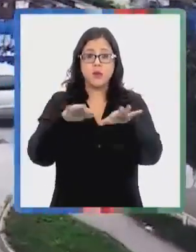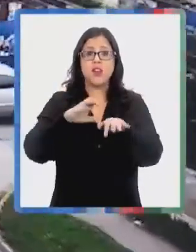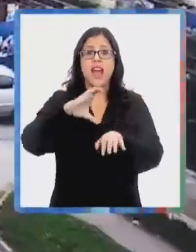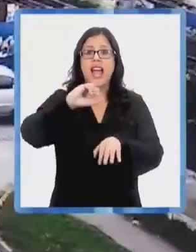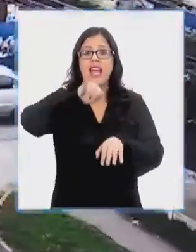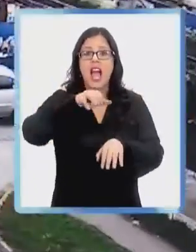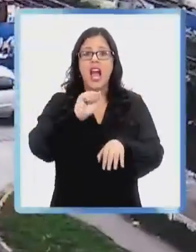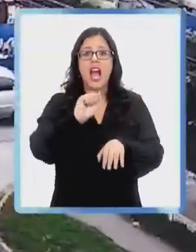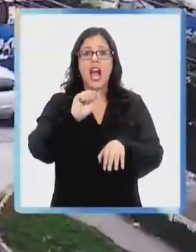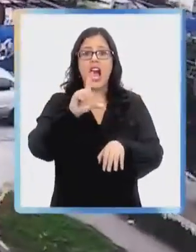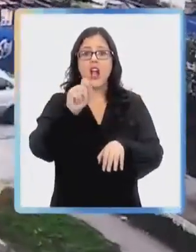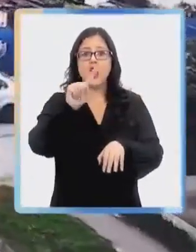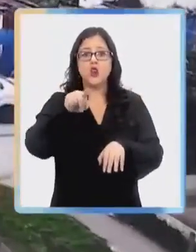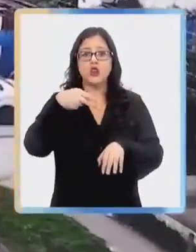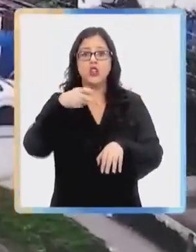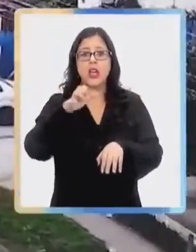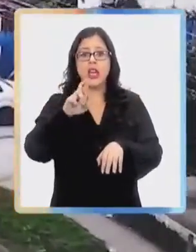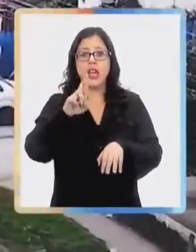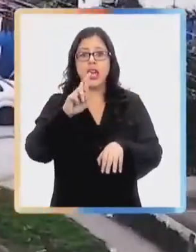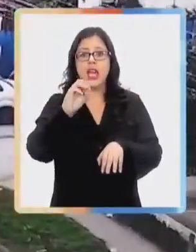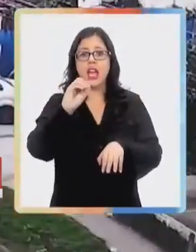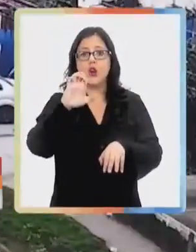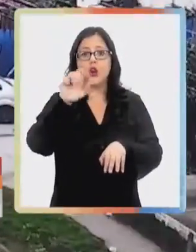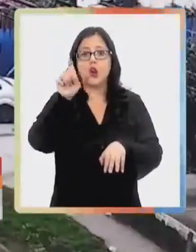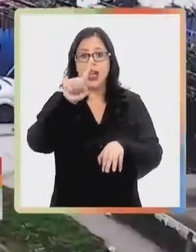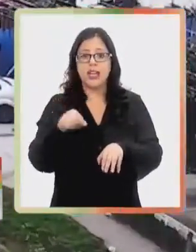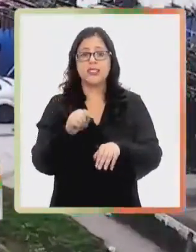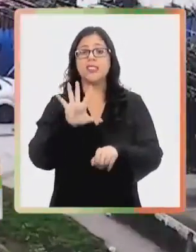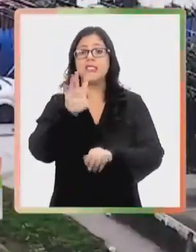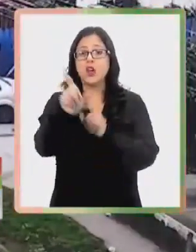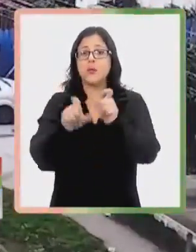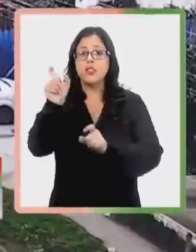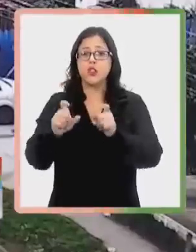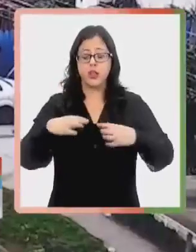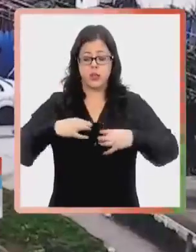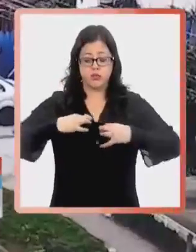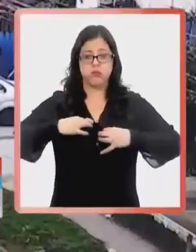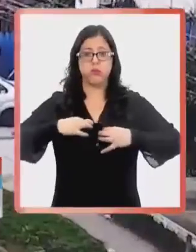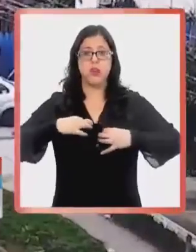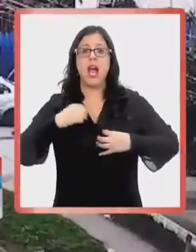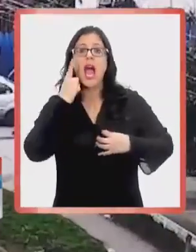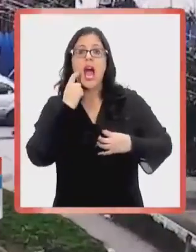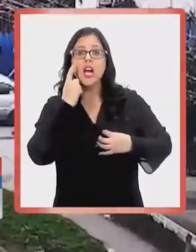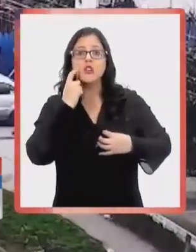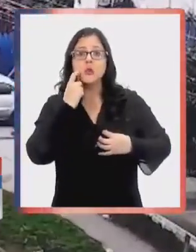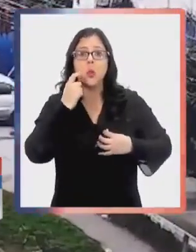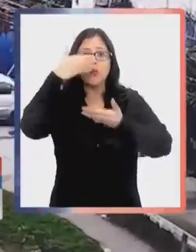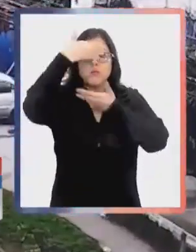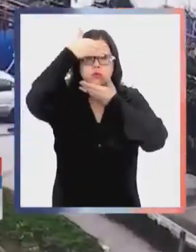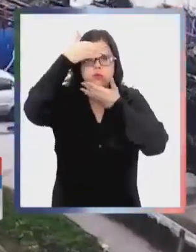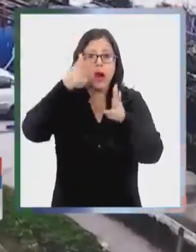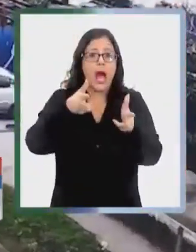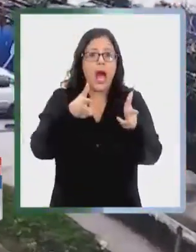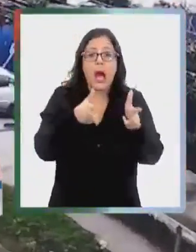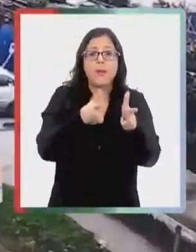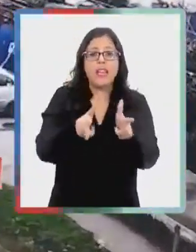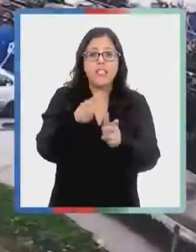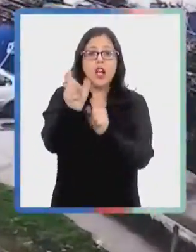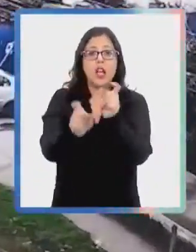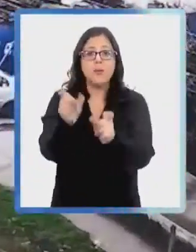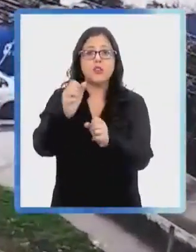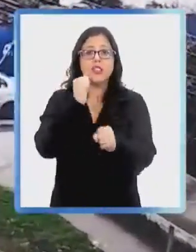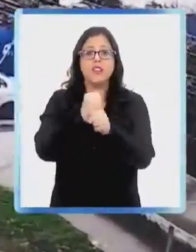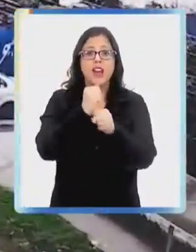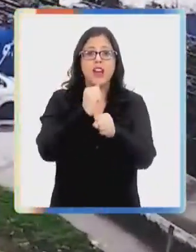cinco delincuentes armados y vestidos con overoles azules. Amenazaron a los trabajadores y a los clientes, entre ellos ocho